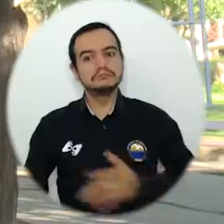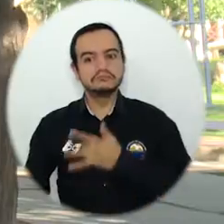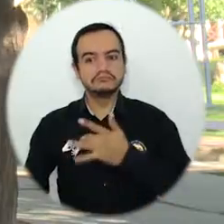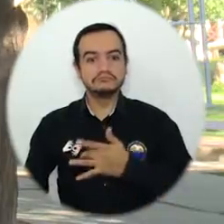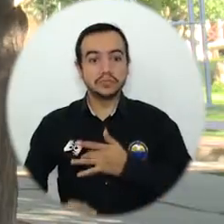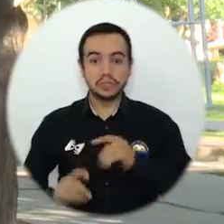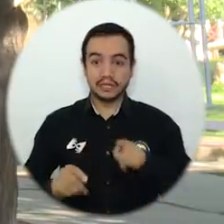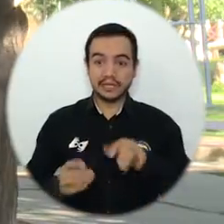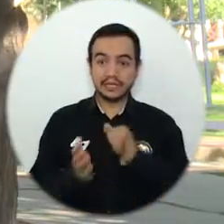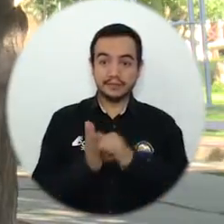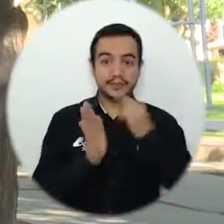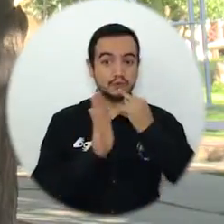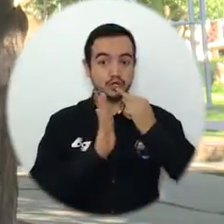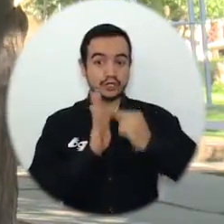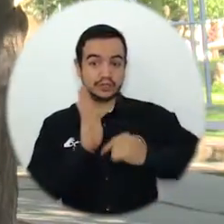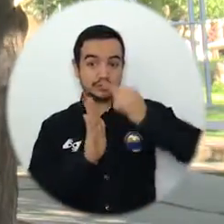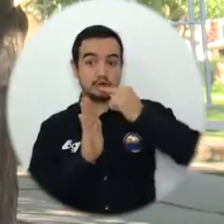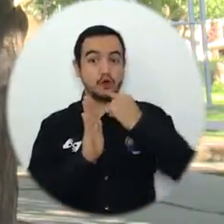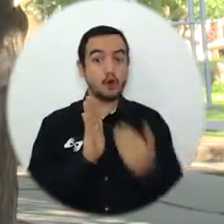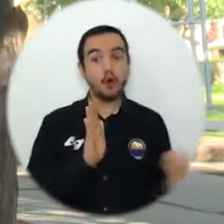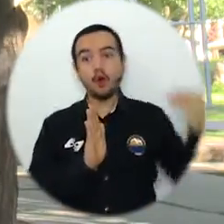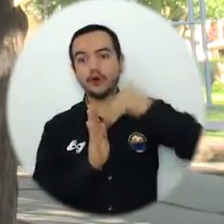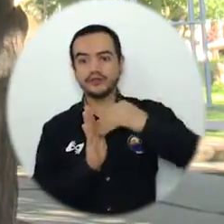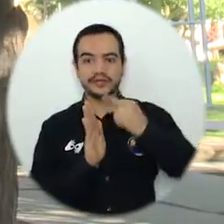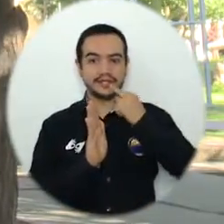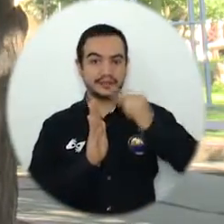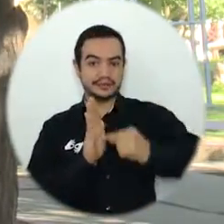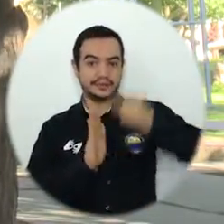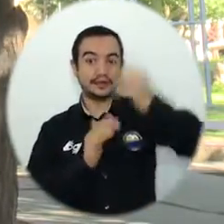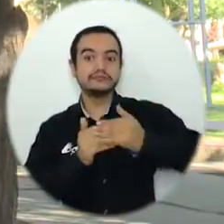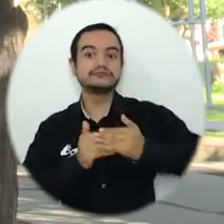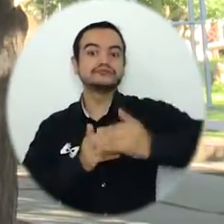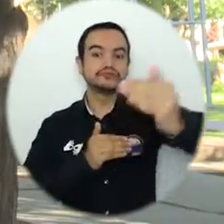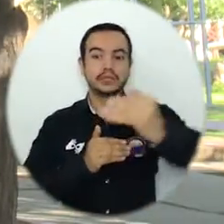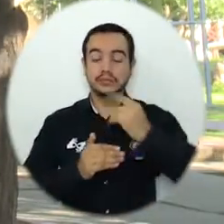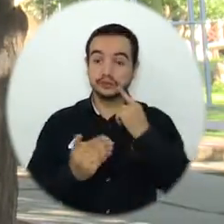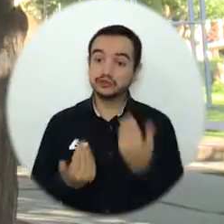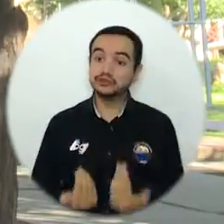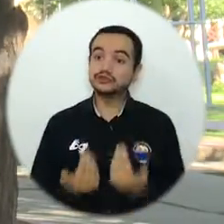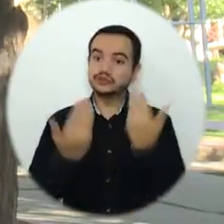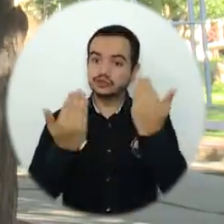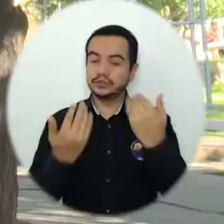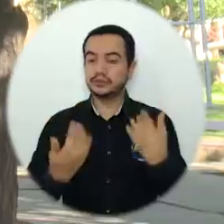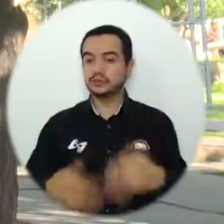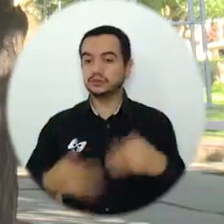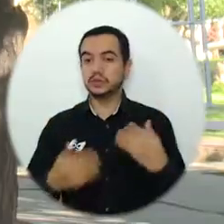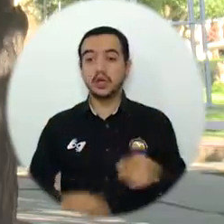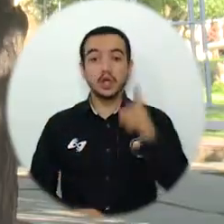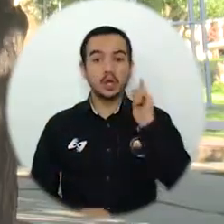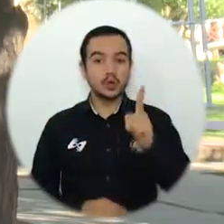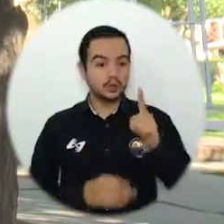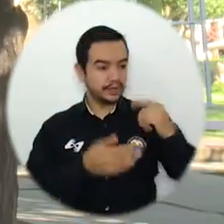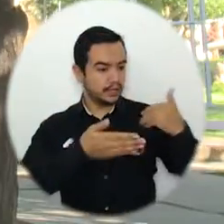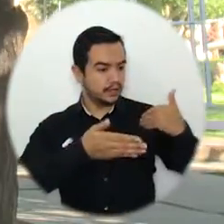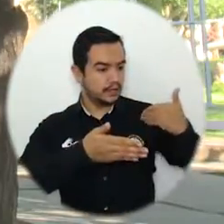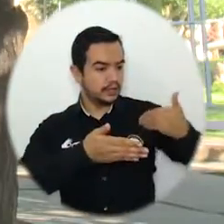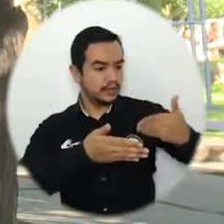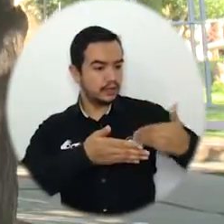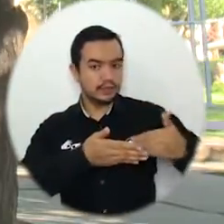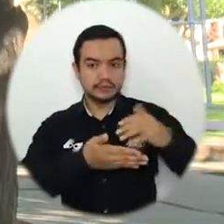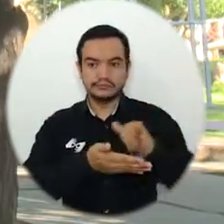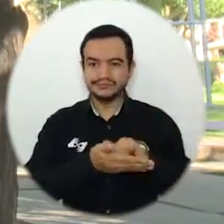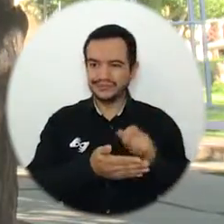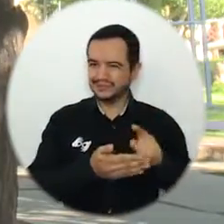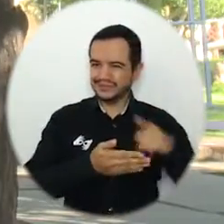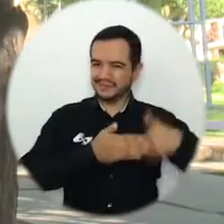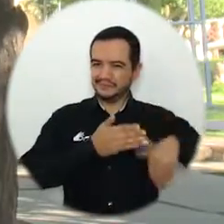Pues creo que este proceso de renovación de la acreditación es algo bastante significativo y merecido también, porque durante